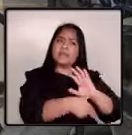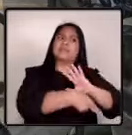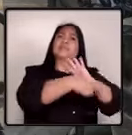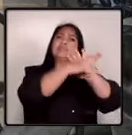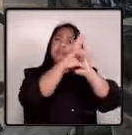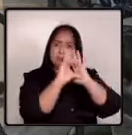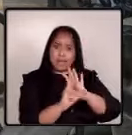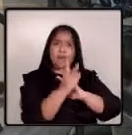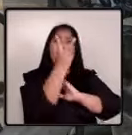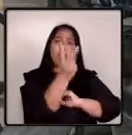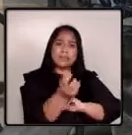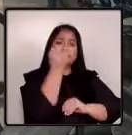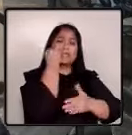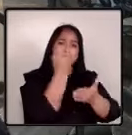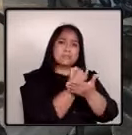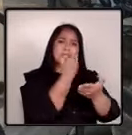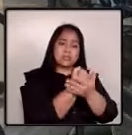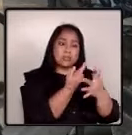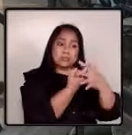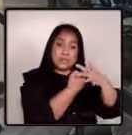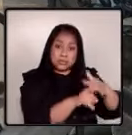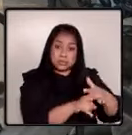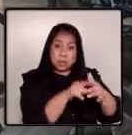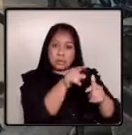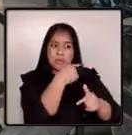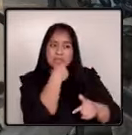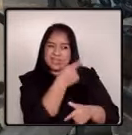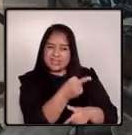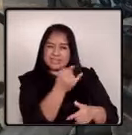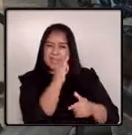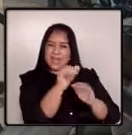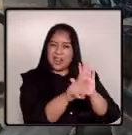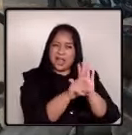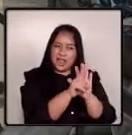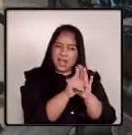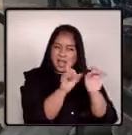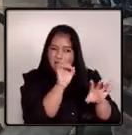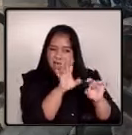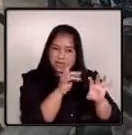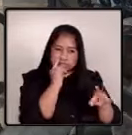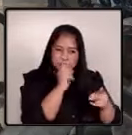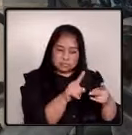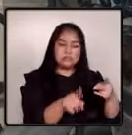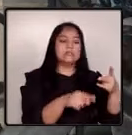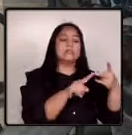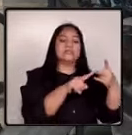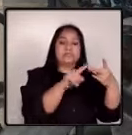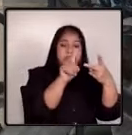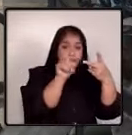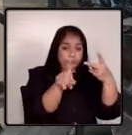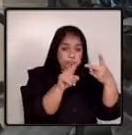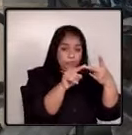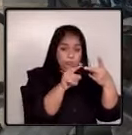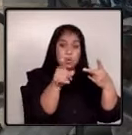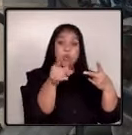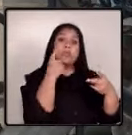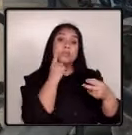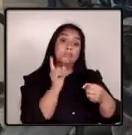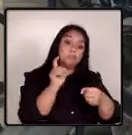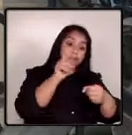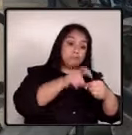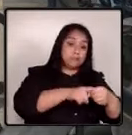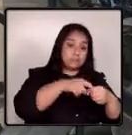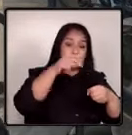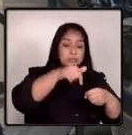investigación que en algún momento nació por esas presuntas irregularidades? Y la otra, usted ahora forma parte